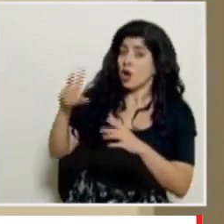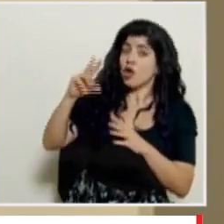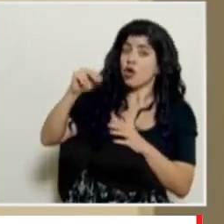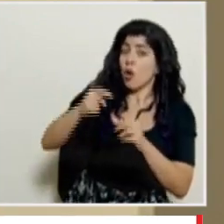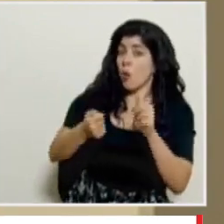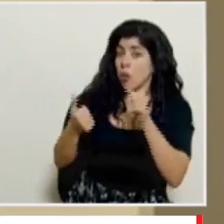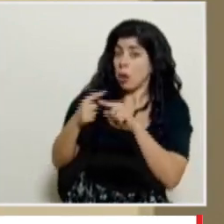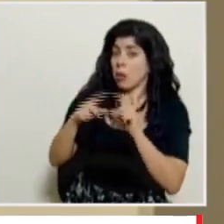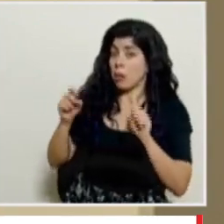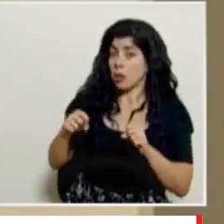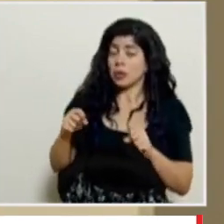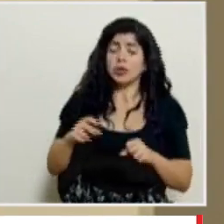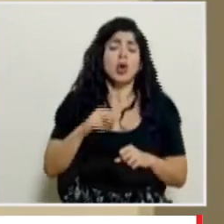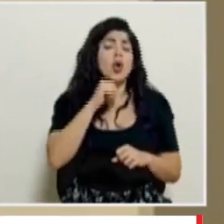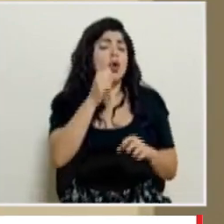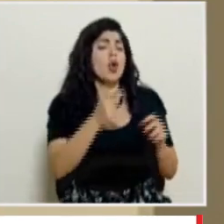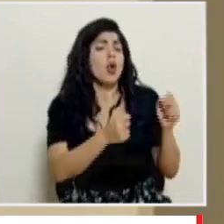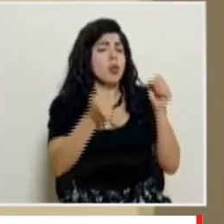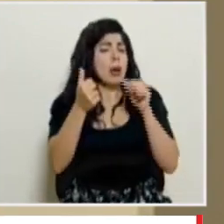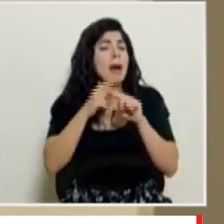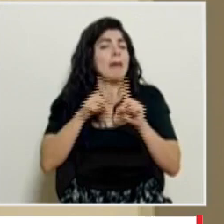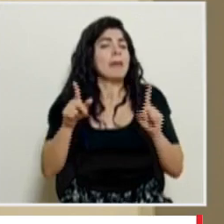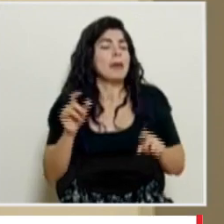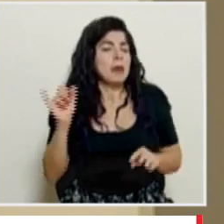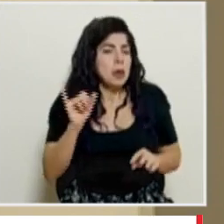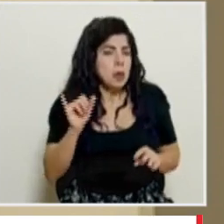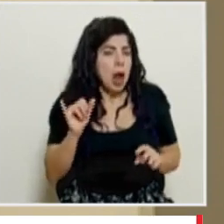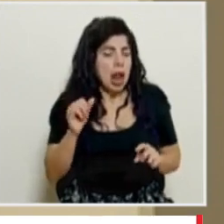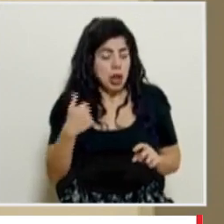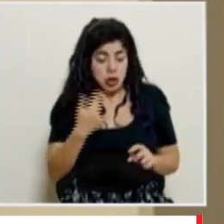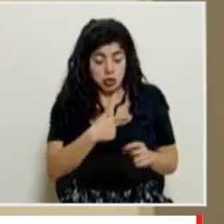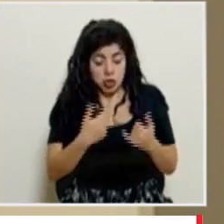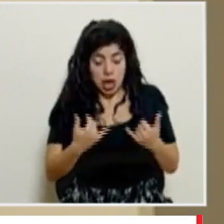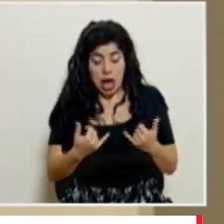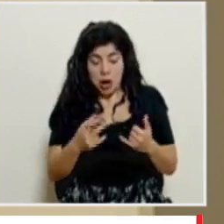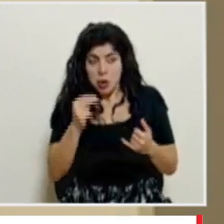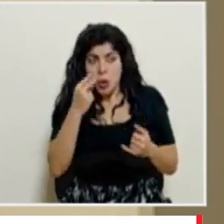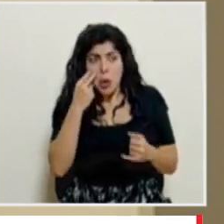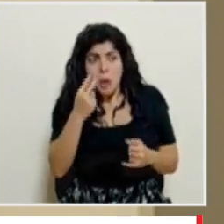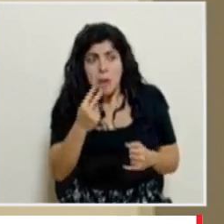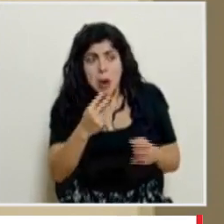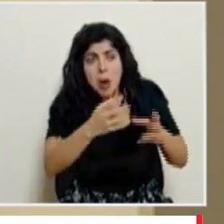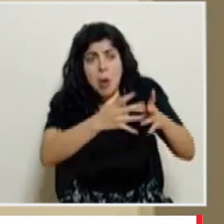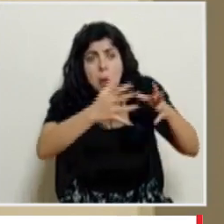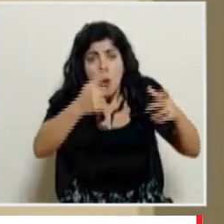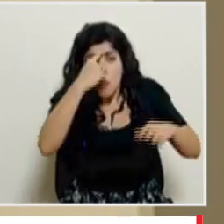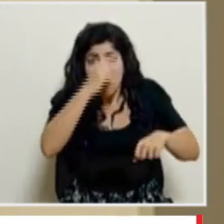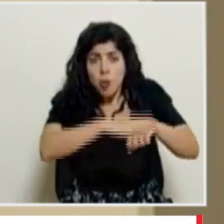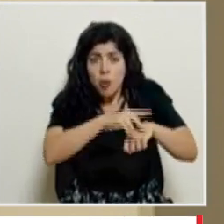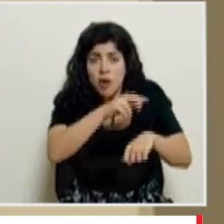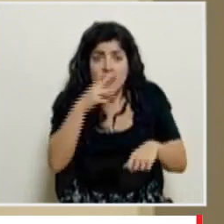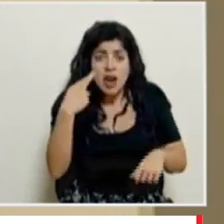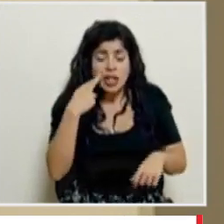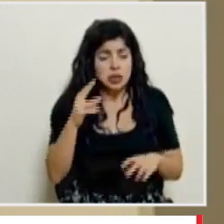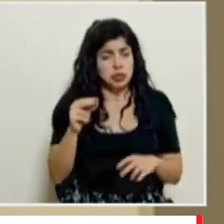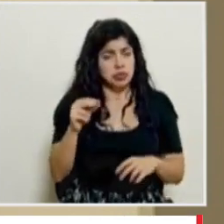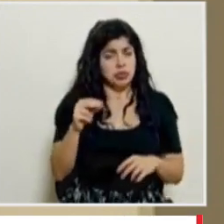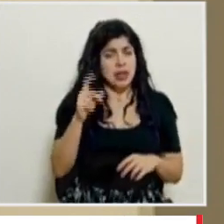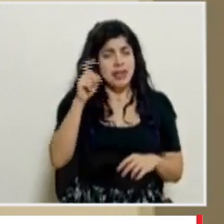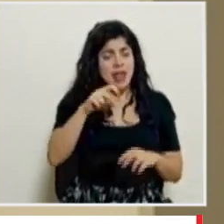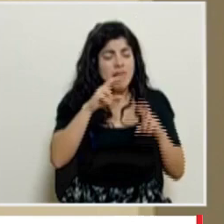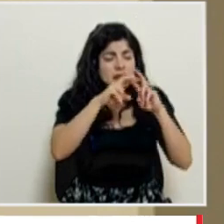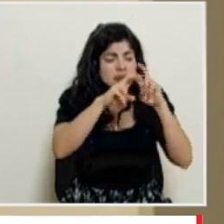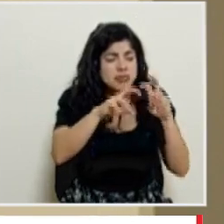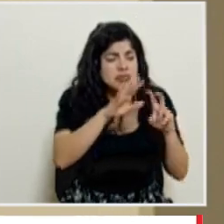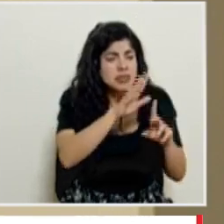descarta entonces don Daniel no se descarta del todo pero igual no hemos visto en este momento una aceleración de casos por ese factor todo pues tiene que ser analizado en su